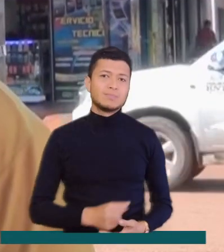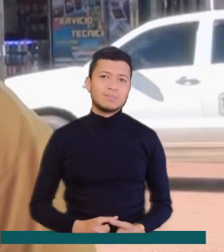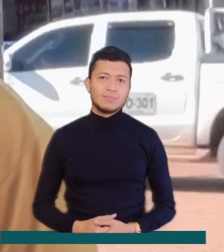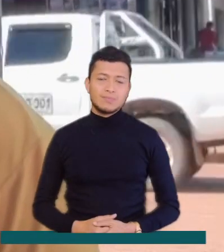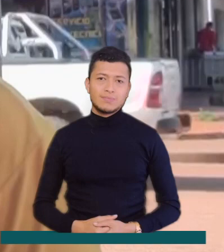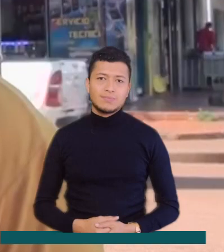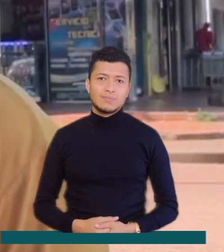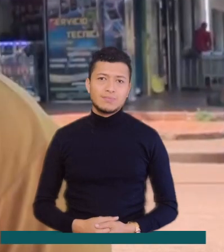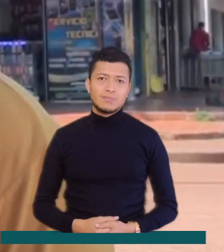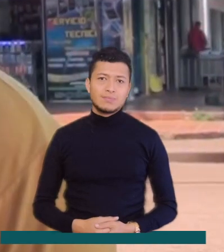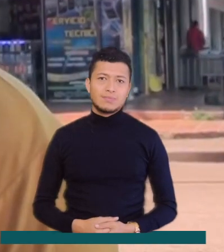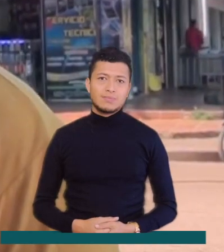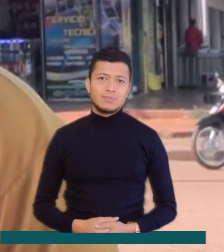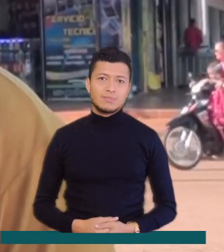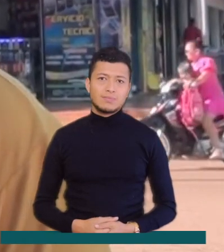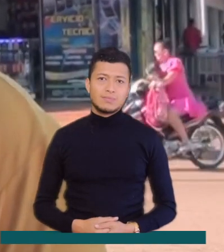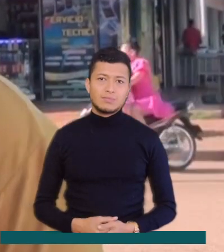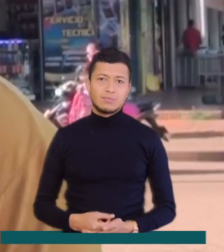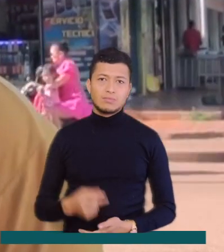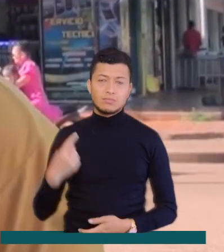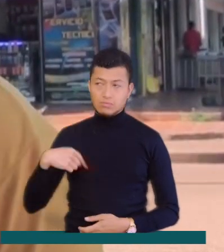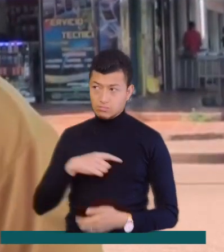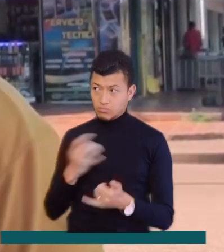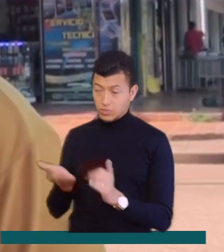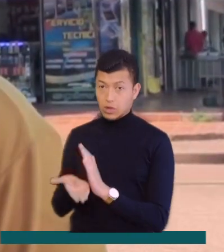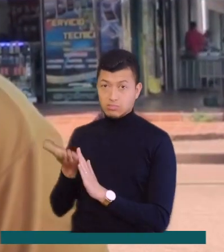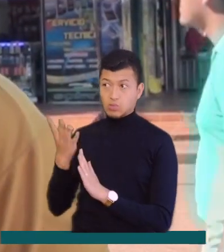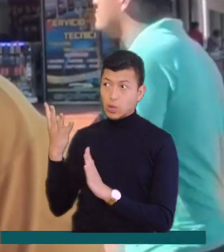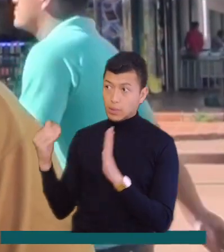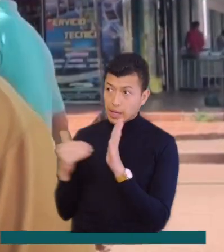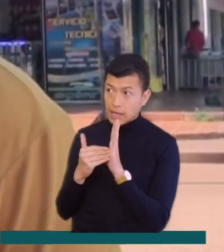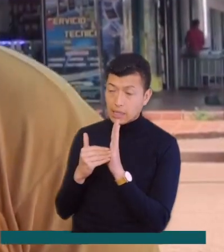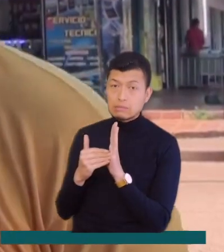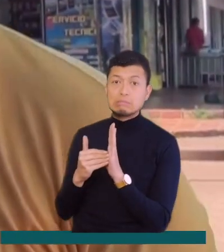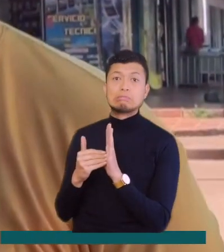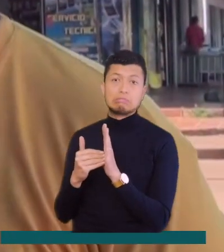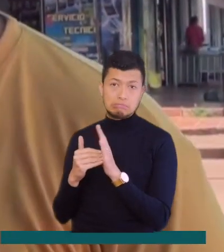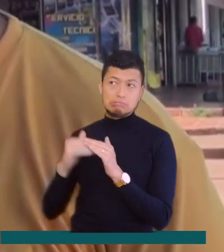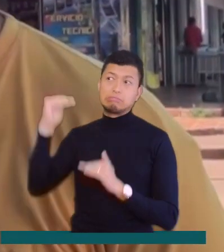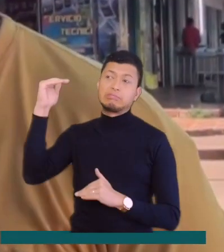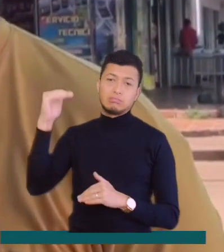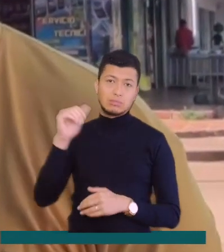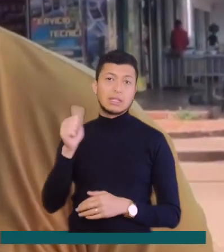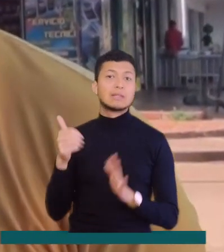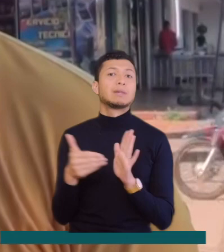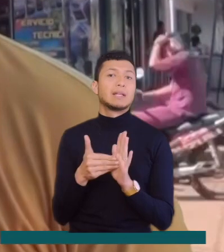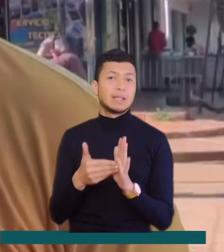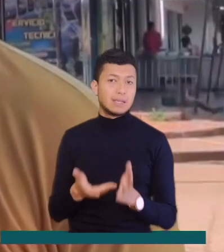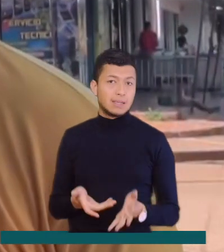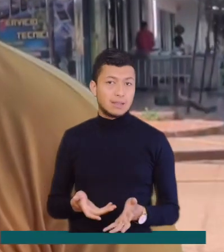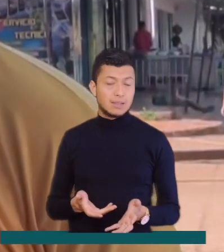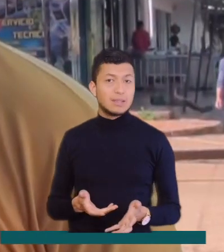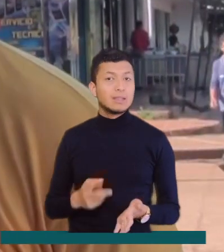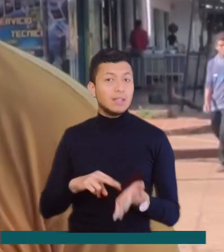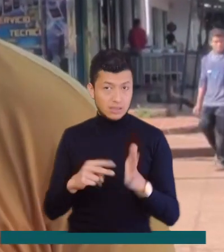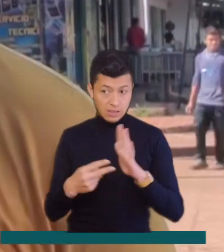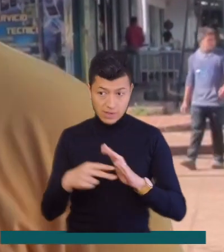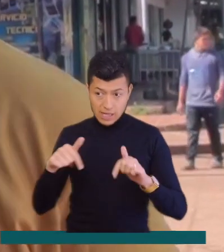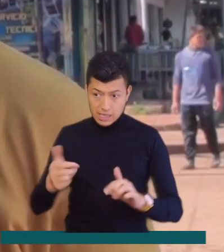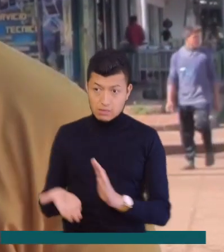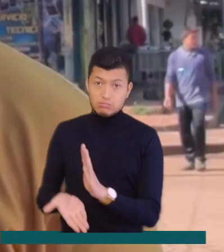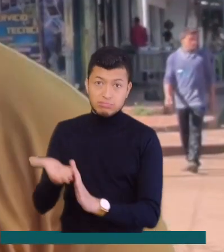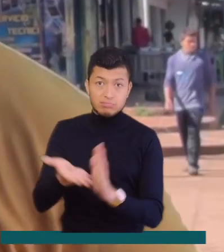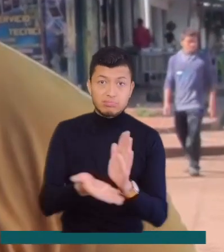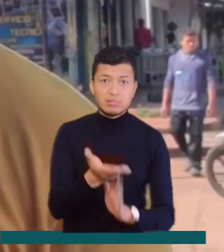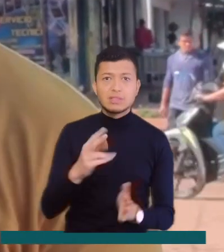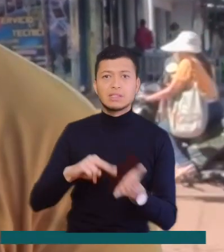Carreño cobramos las carreras, bueno, subimos ahorita a 4 mil pesos, imagínate, las vamos a cobrar a 10 mil, ¿no? Eso implica que aquí